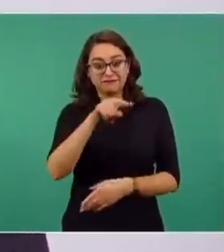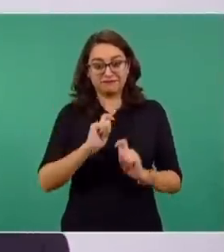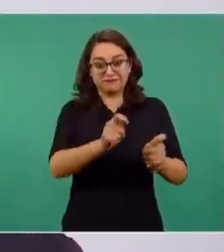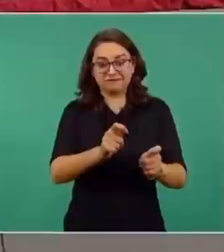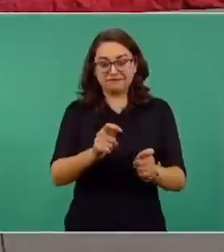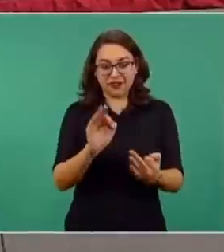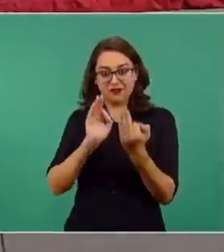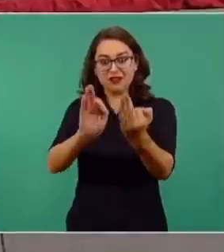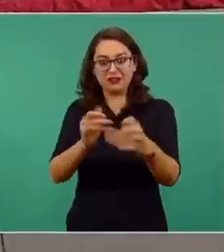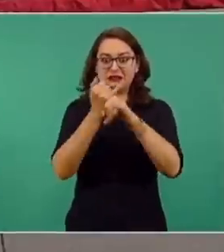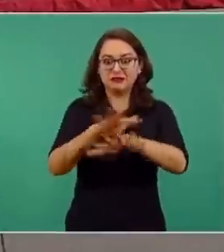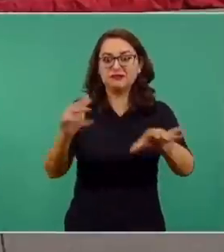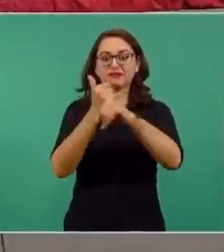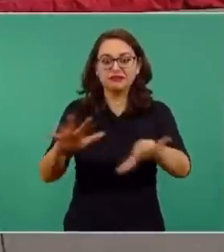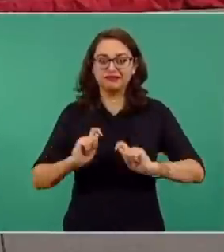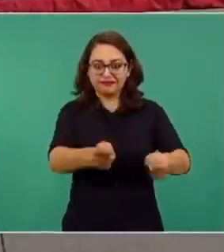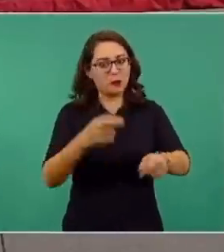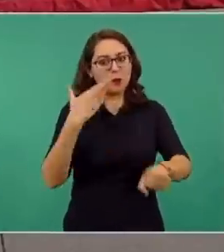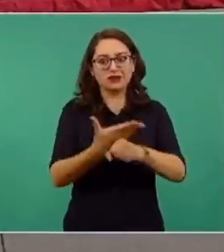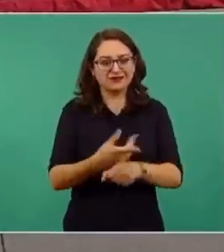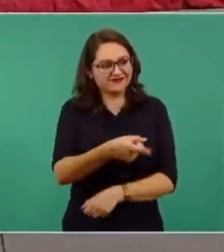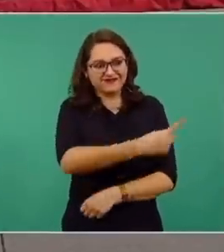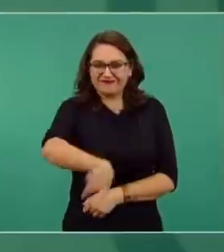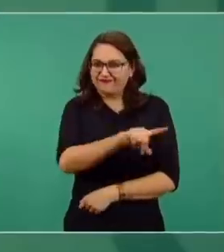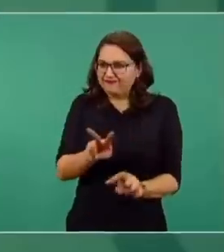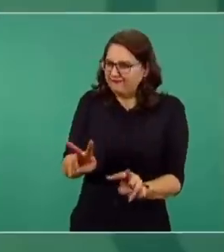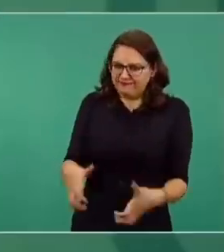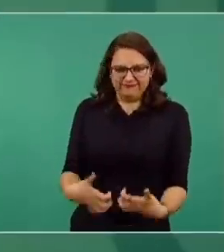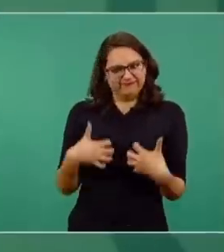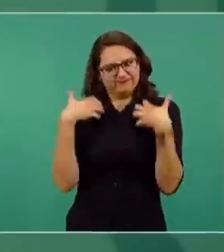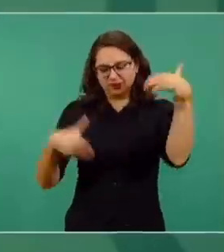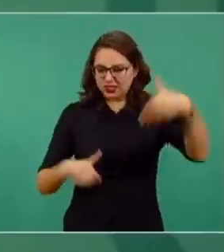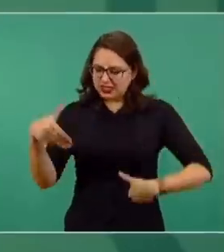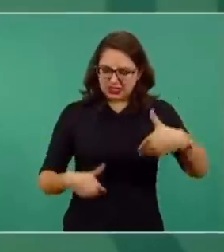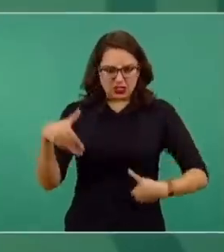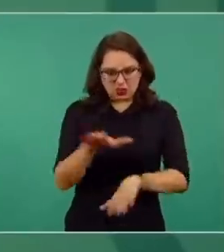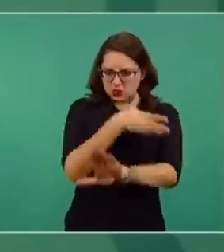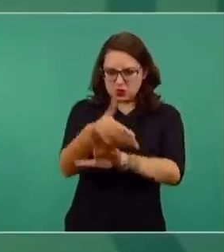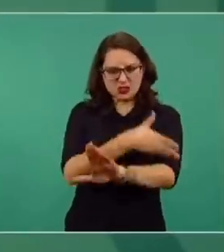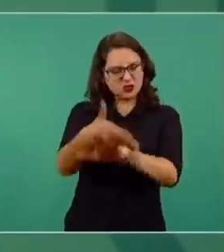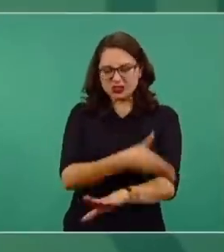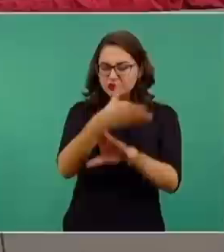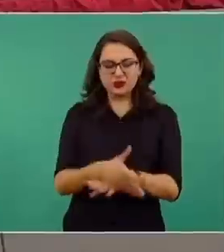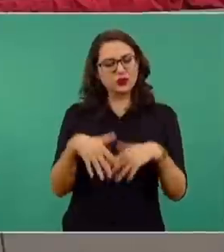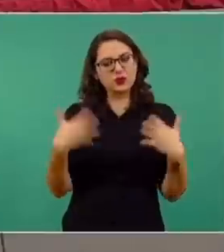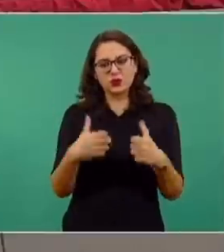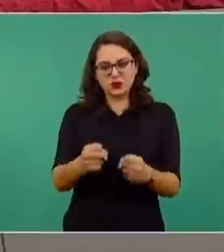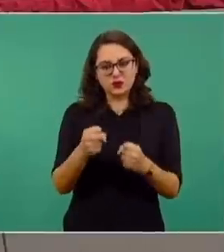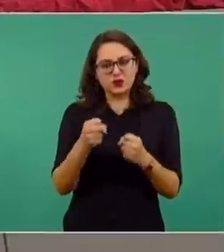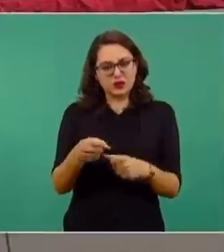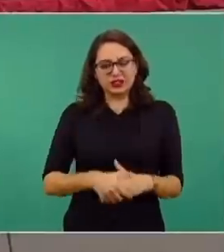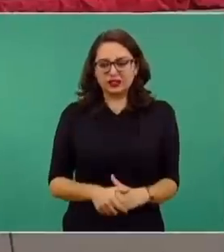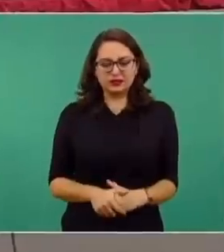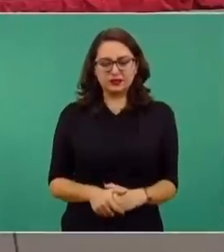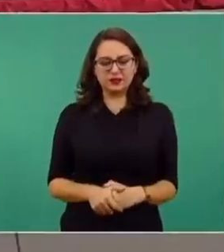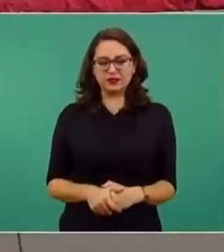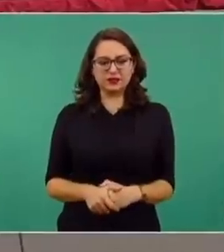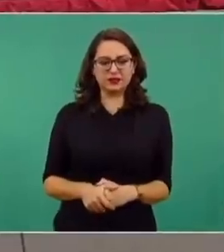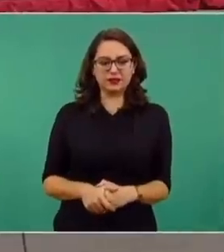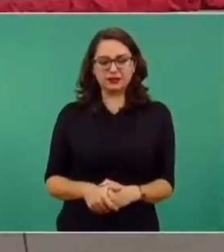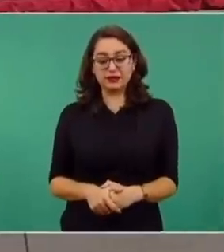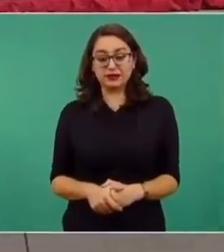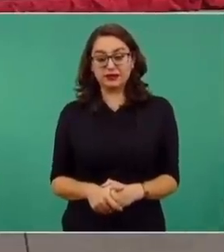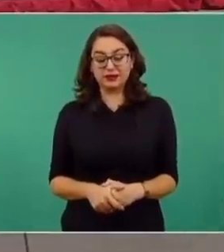informando, a nuestros adversarios les molestó muchísimo. Querían o pensaban que